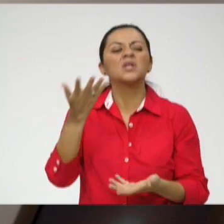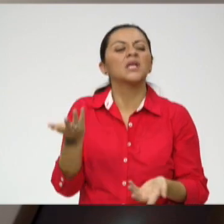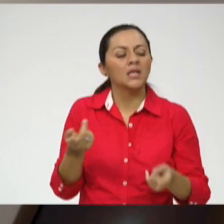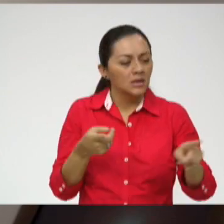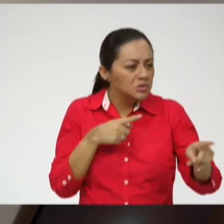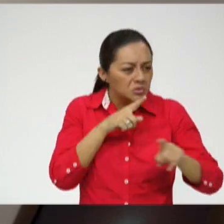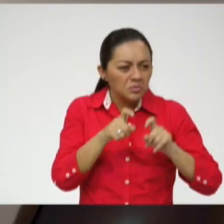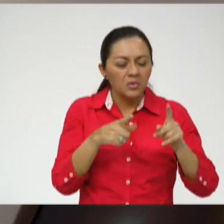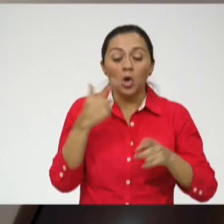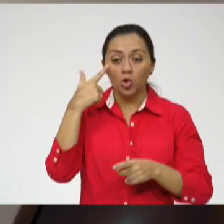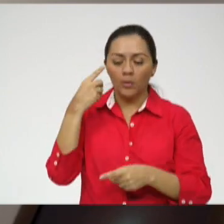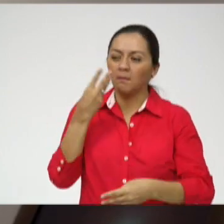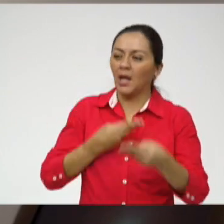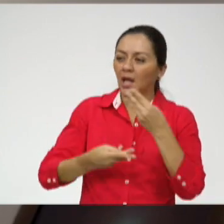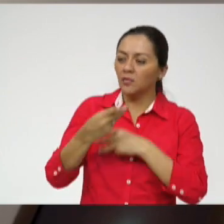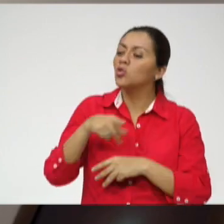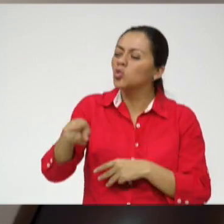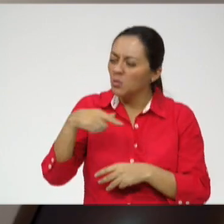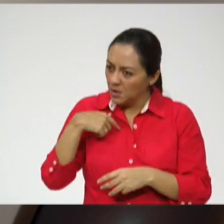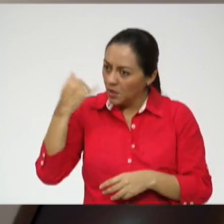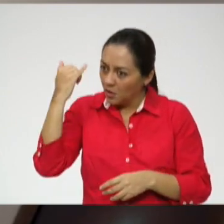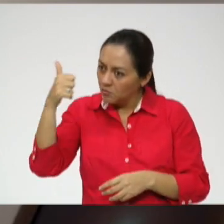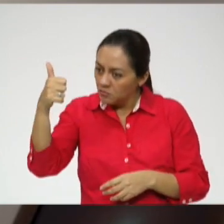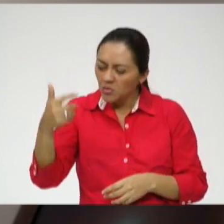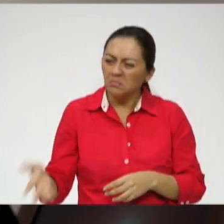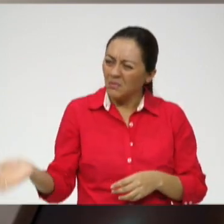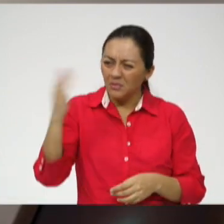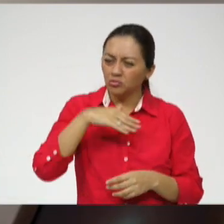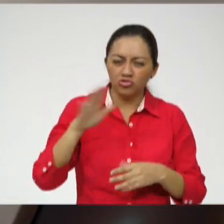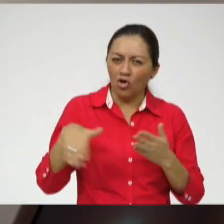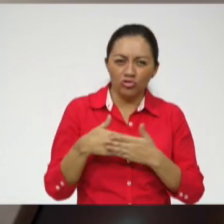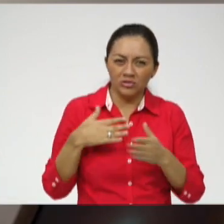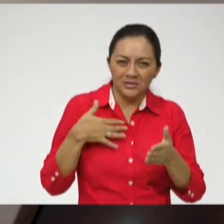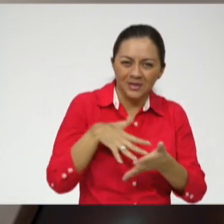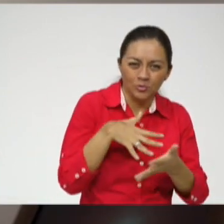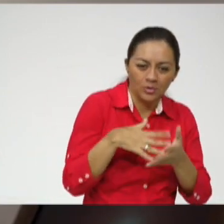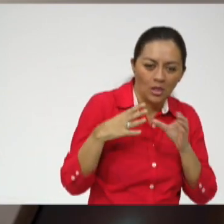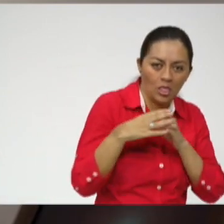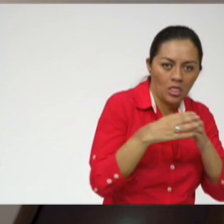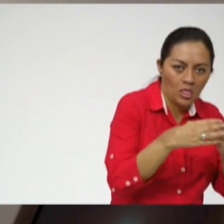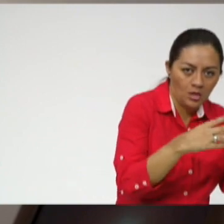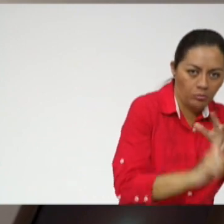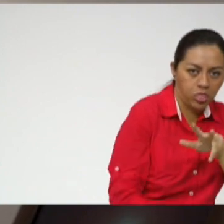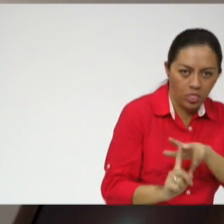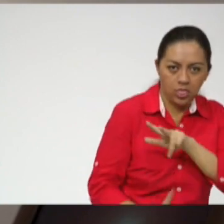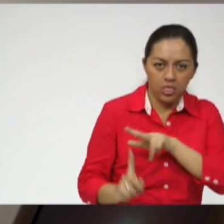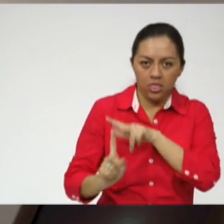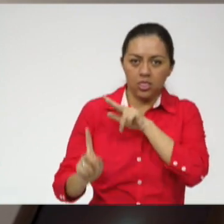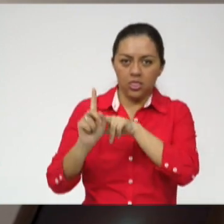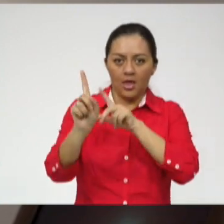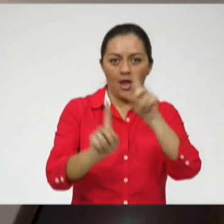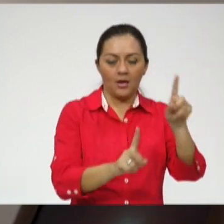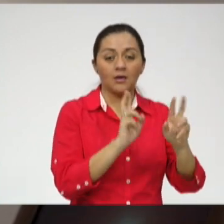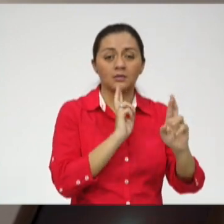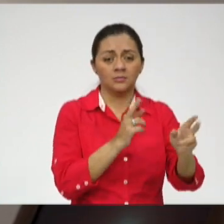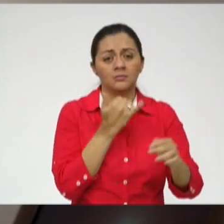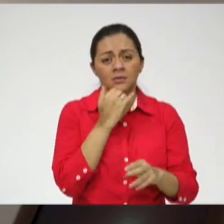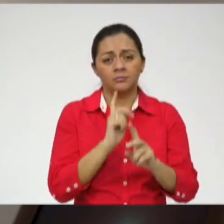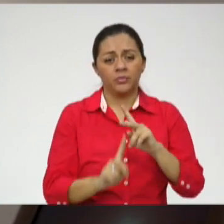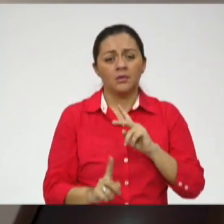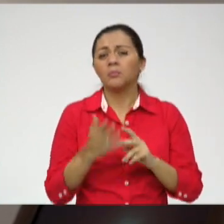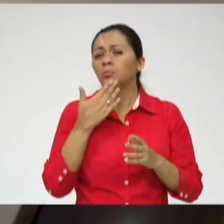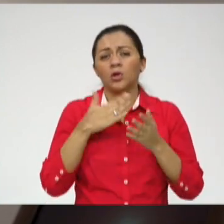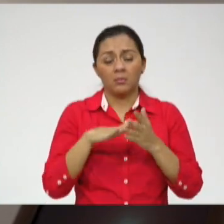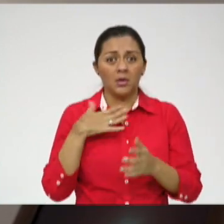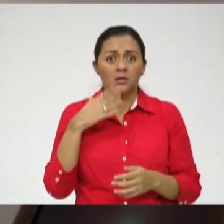Ah, no, yo marketing. Ah, oye, qué buena idea. Sigamos todos marketing, ya, y entonces entran todos y todos siguen. El resultado, y te digo por el